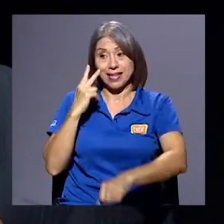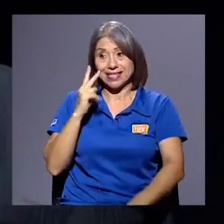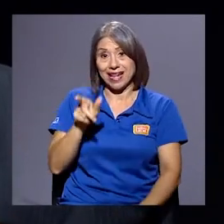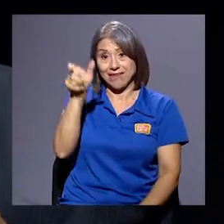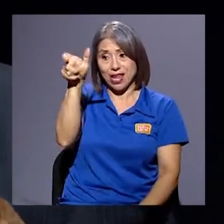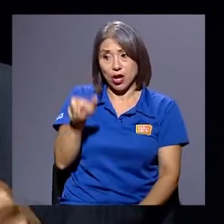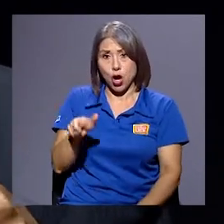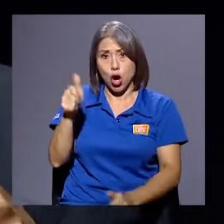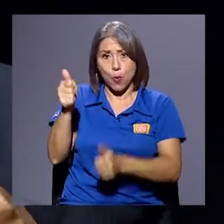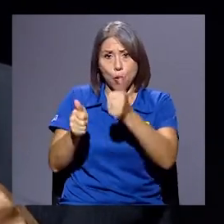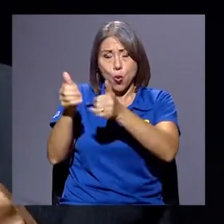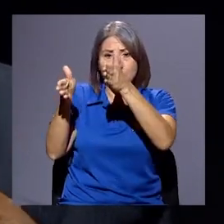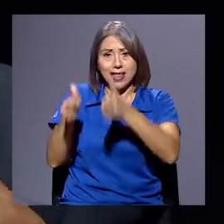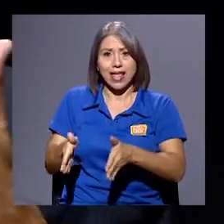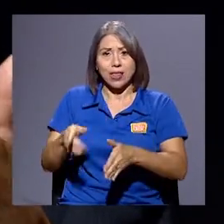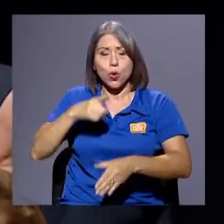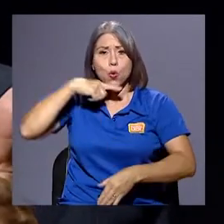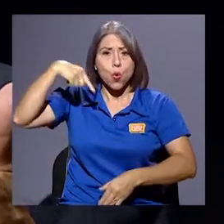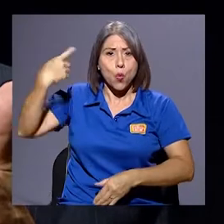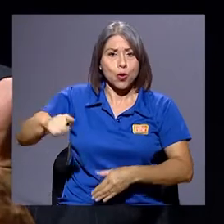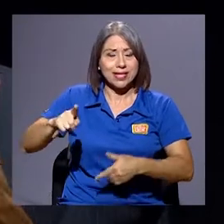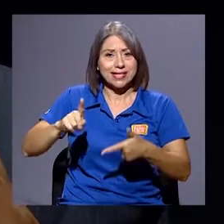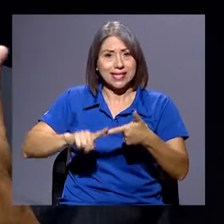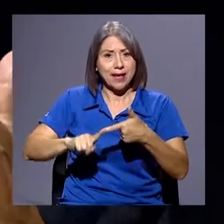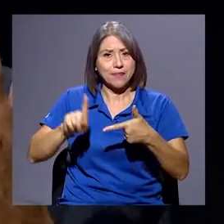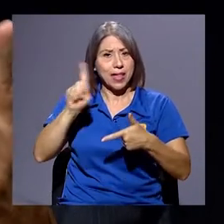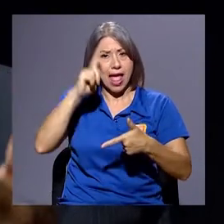candidato comunista, ateo,